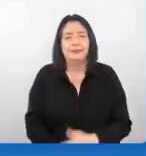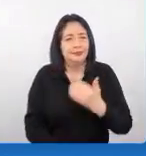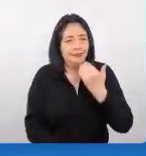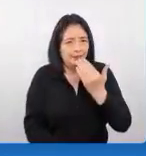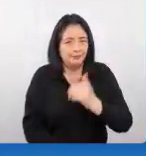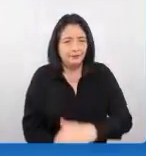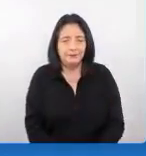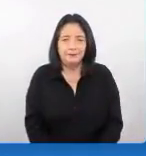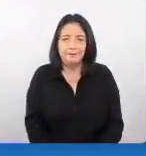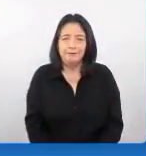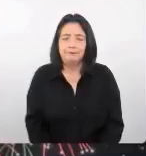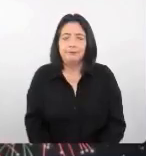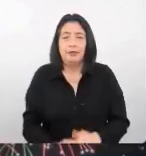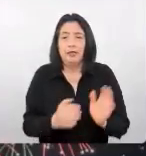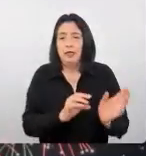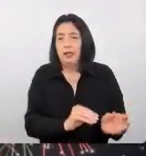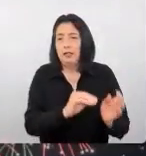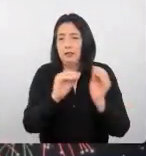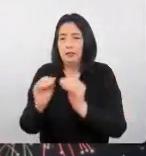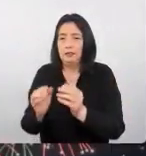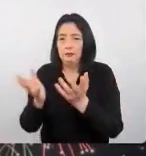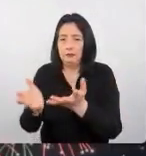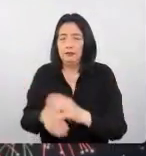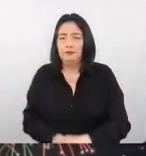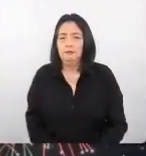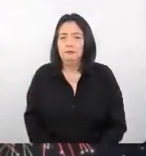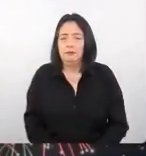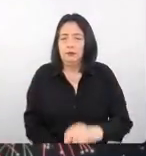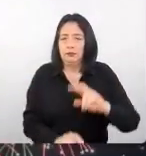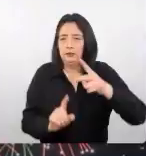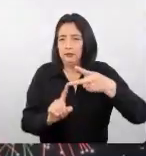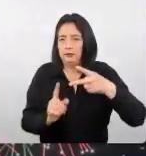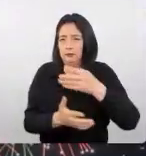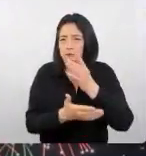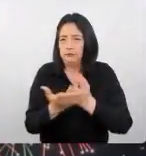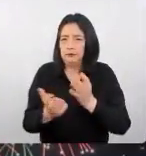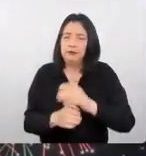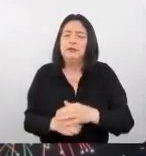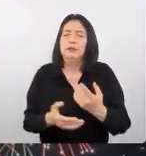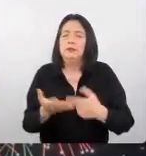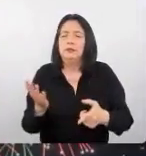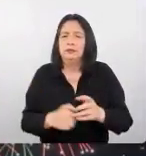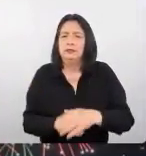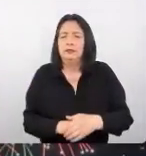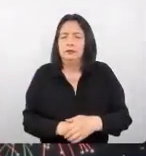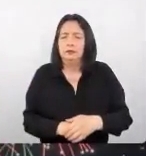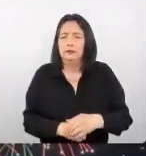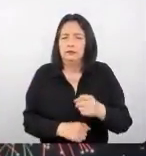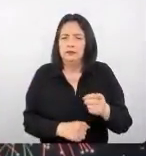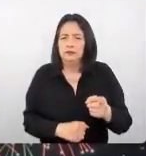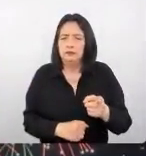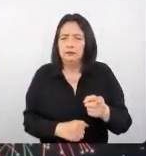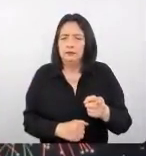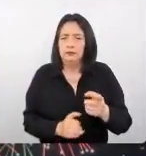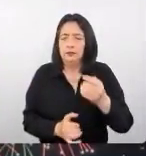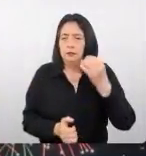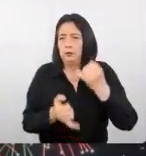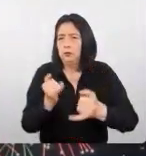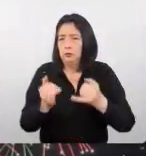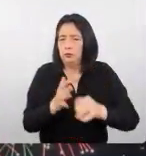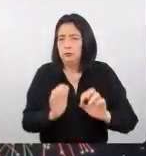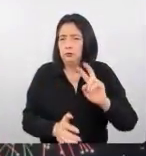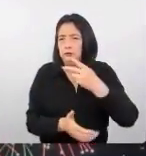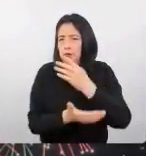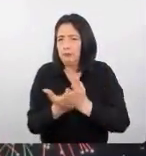vamos a pasar al segundo bloque el segundo bloque este es para nuestro último y segundo